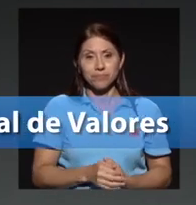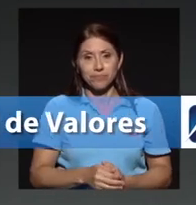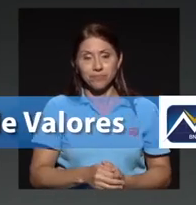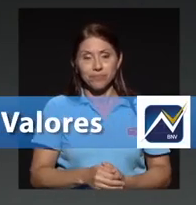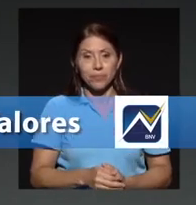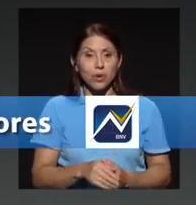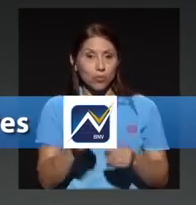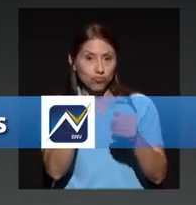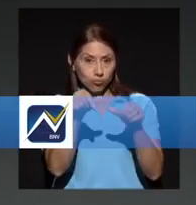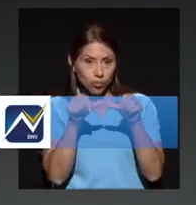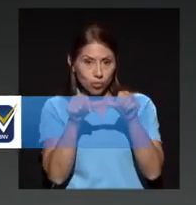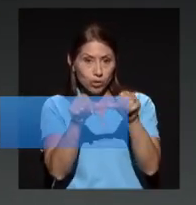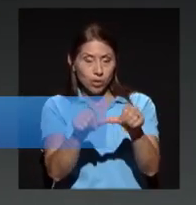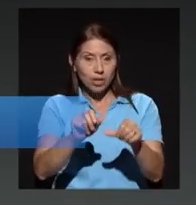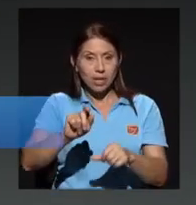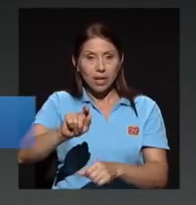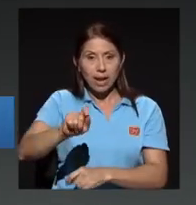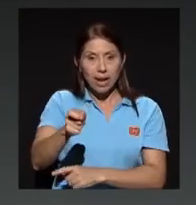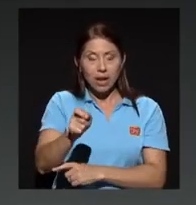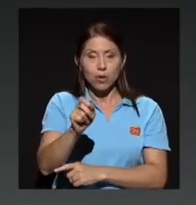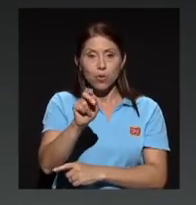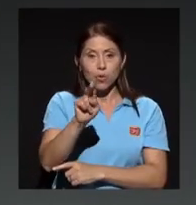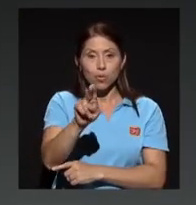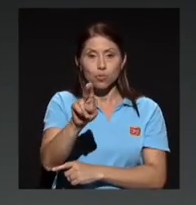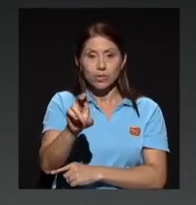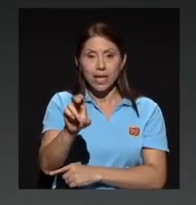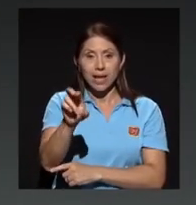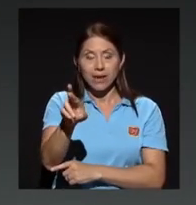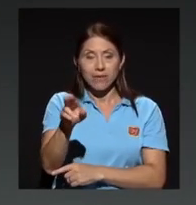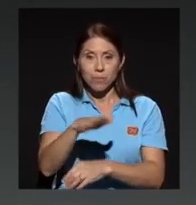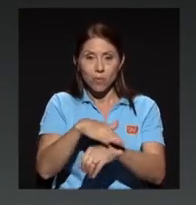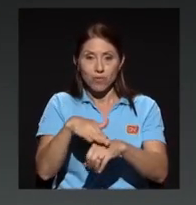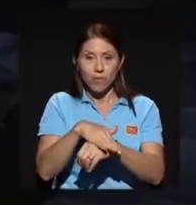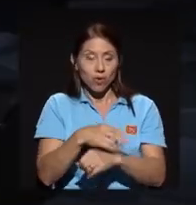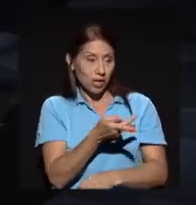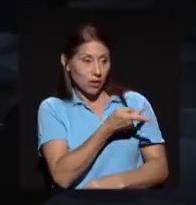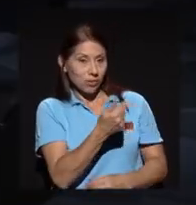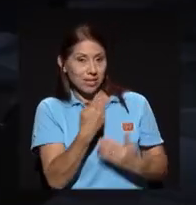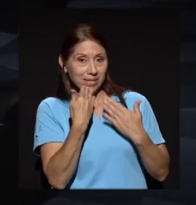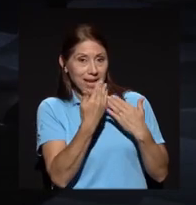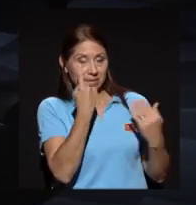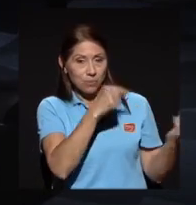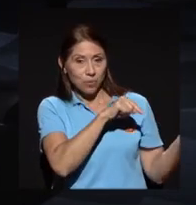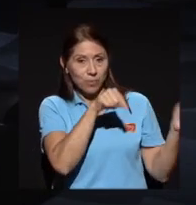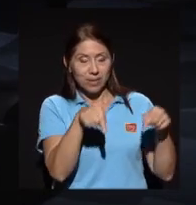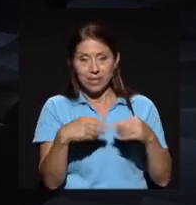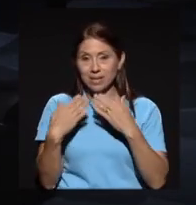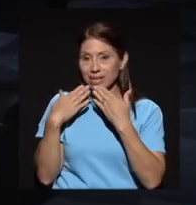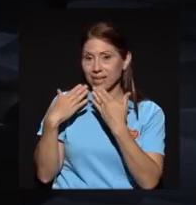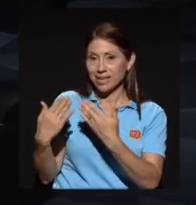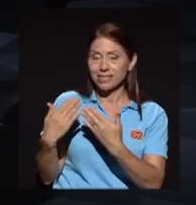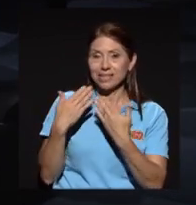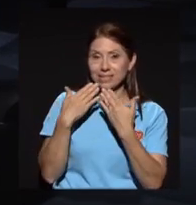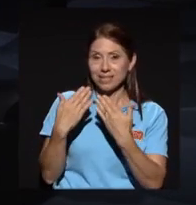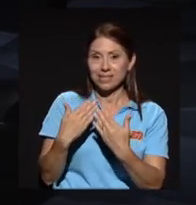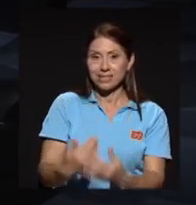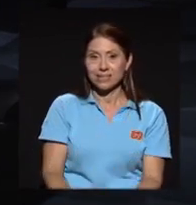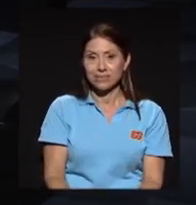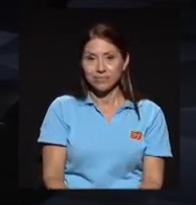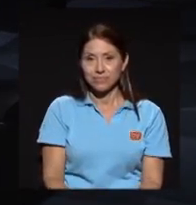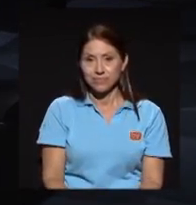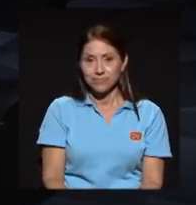quédense con canal UCR por favor y a ustedes muchas gracias por venir aquí muchas gracias muchas gracias de nuevo